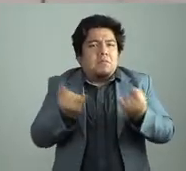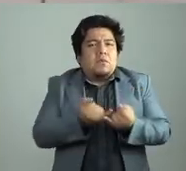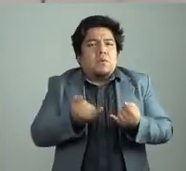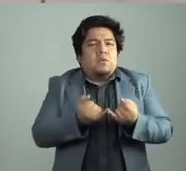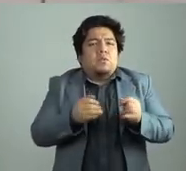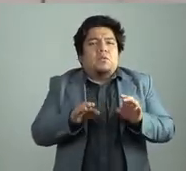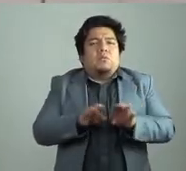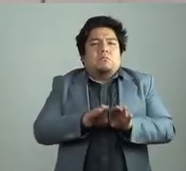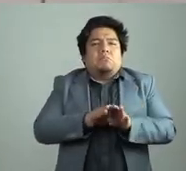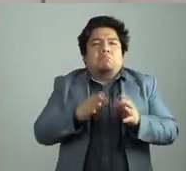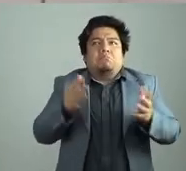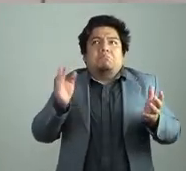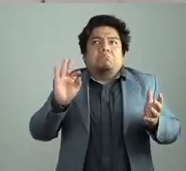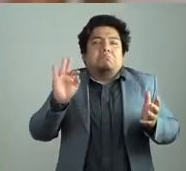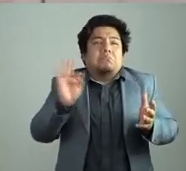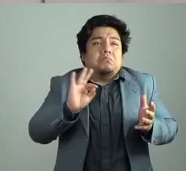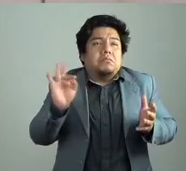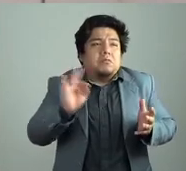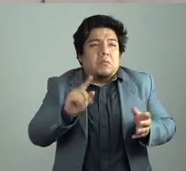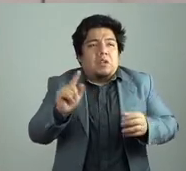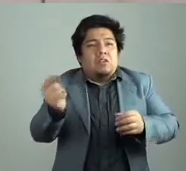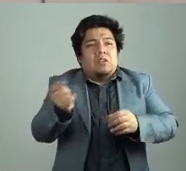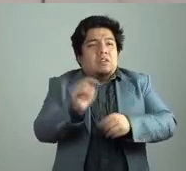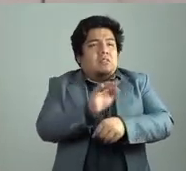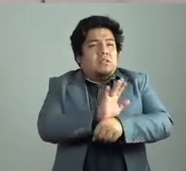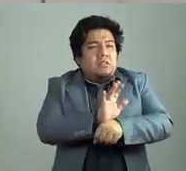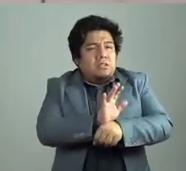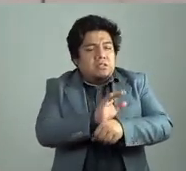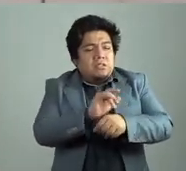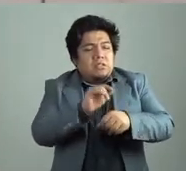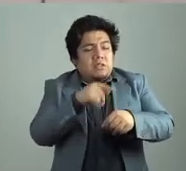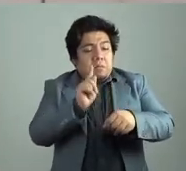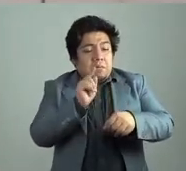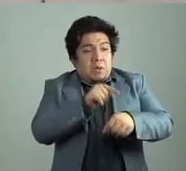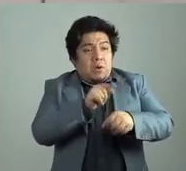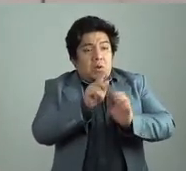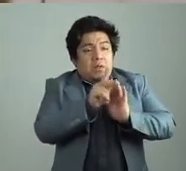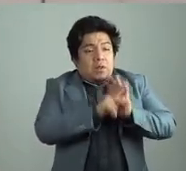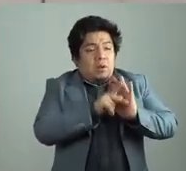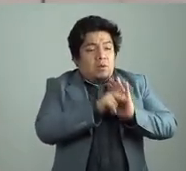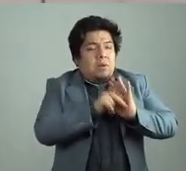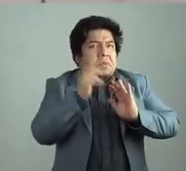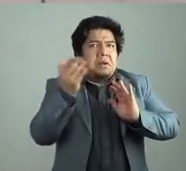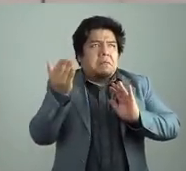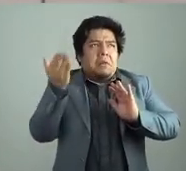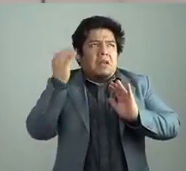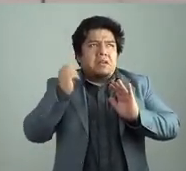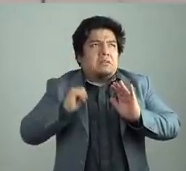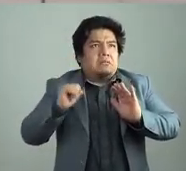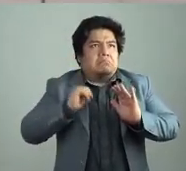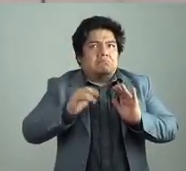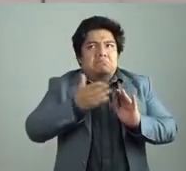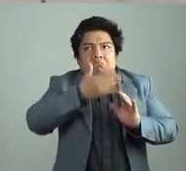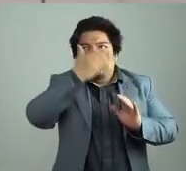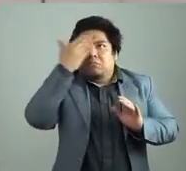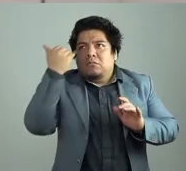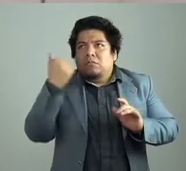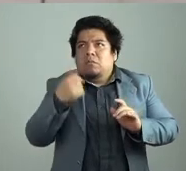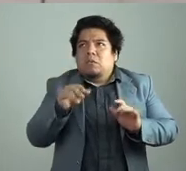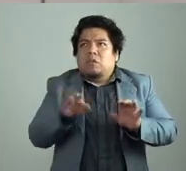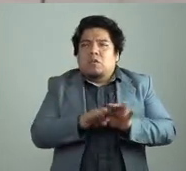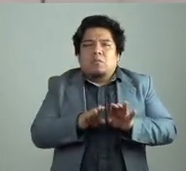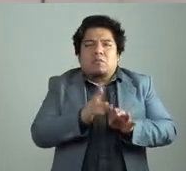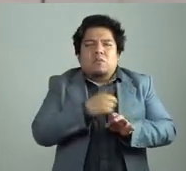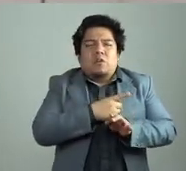función de cine, ¿no? Ver una película totalmente experimental, no sé, por decirlo de alguna manera.